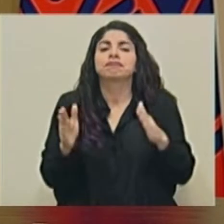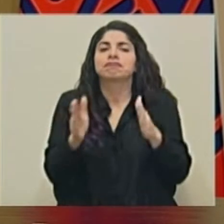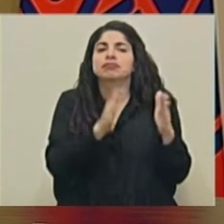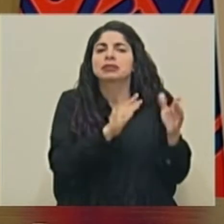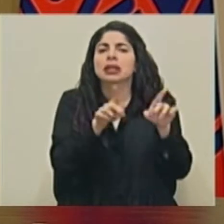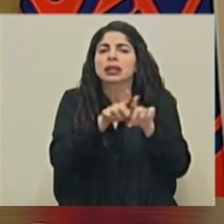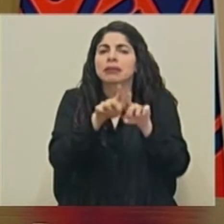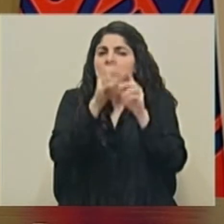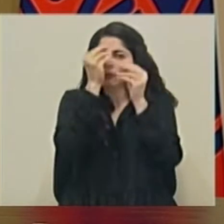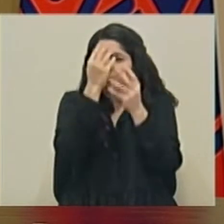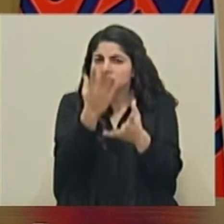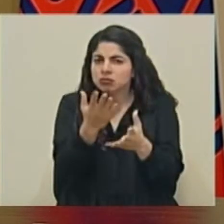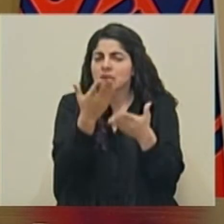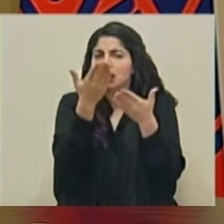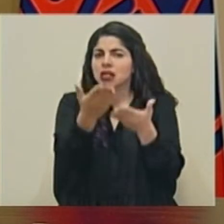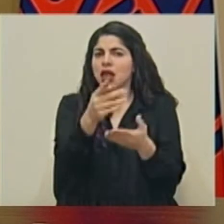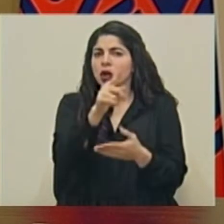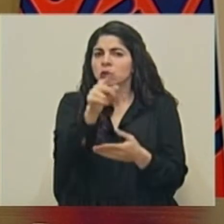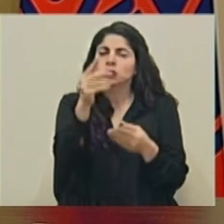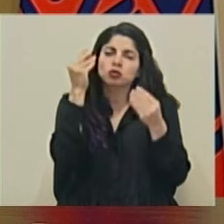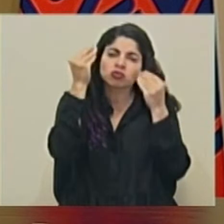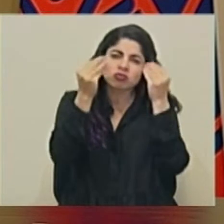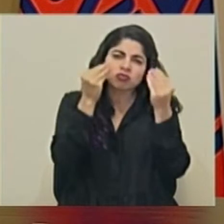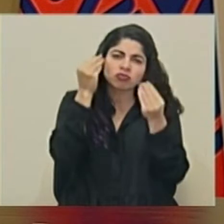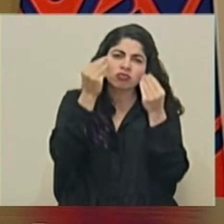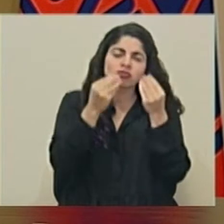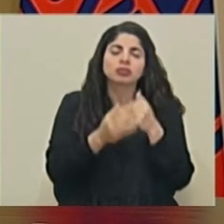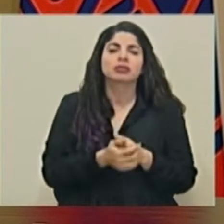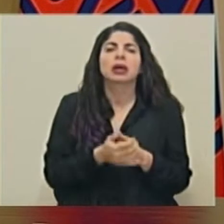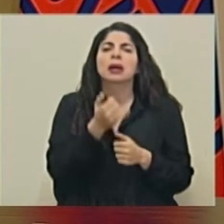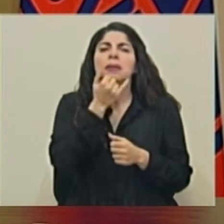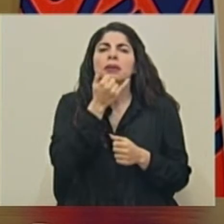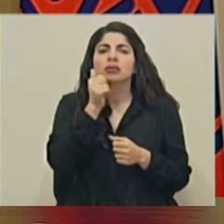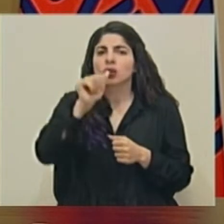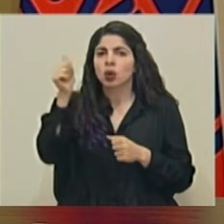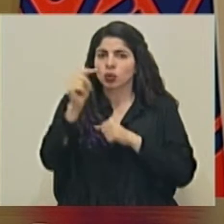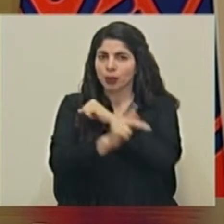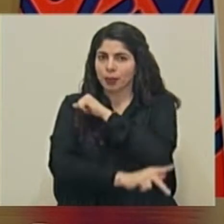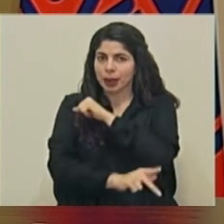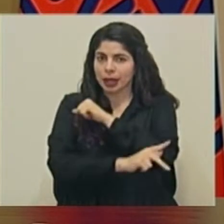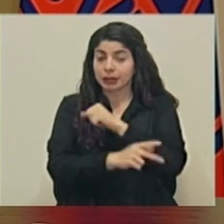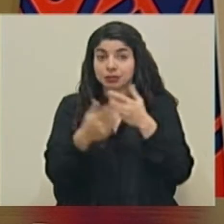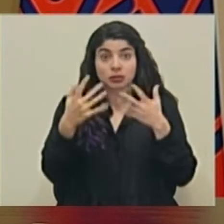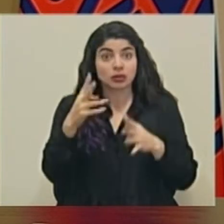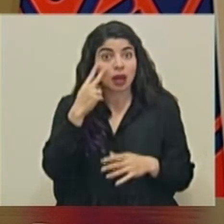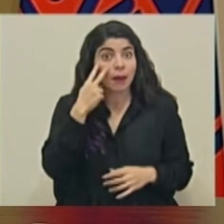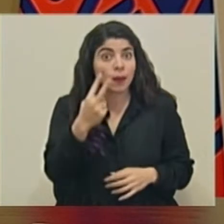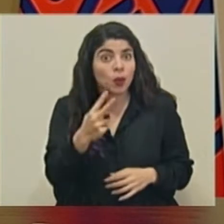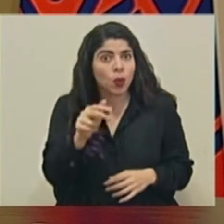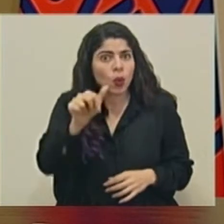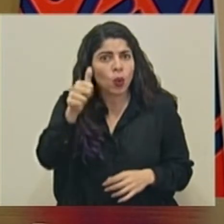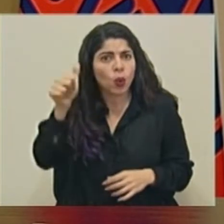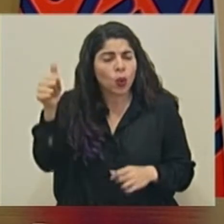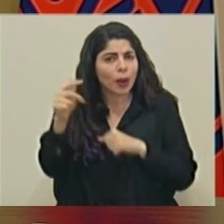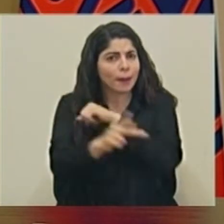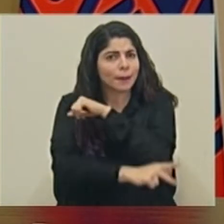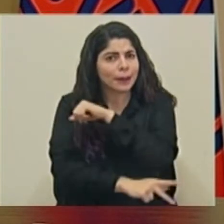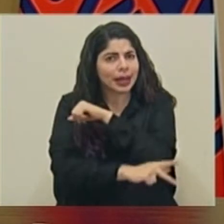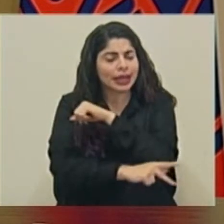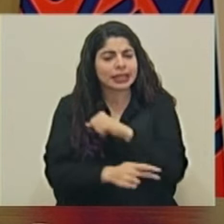quisiera mencionar y reflexionar sobre lo que pasa en otros países. Hemos visto cómo muchos otros países